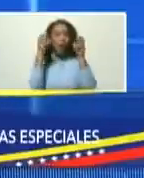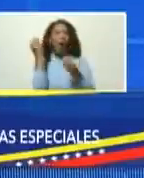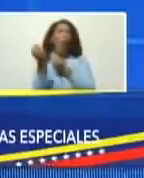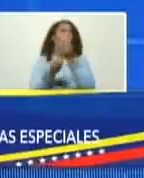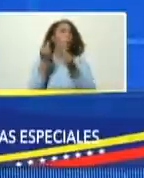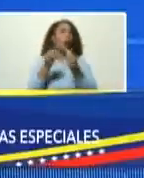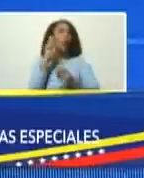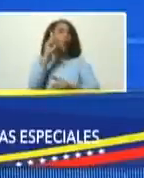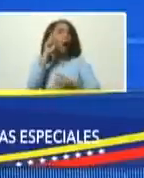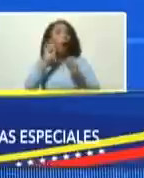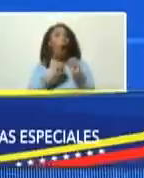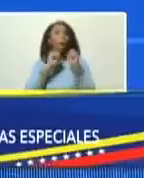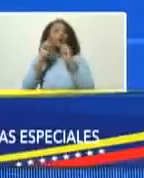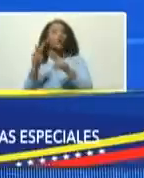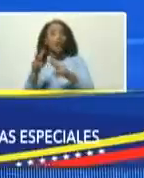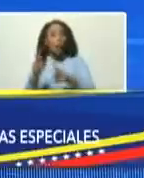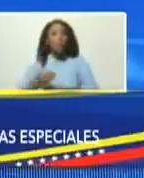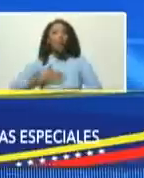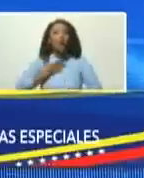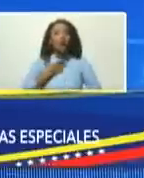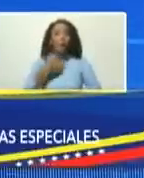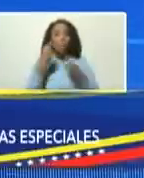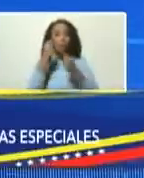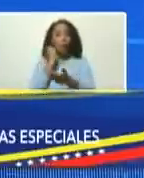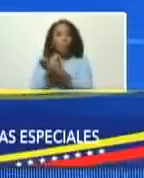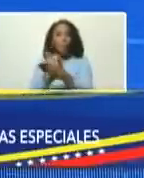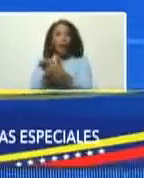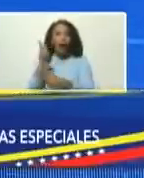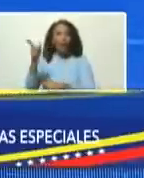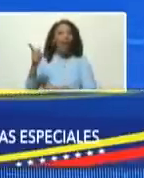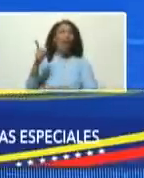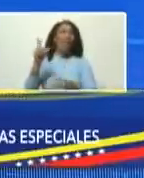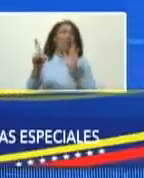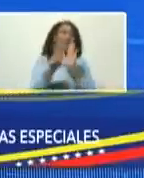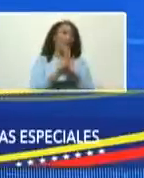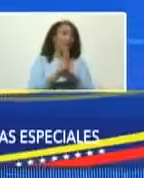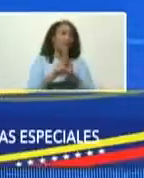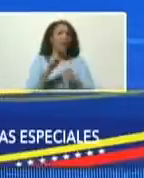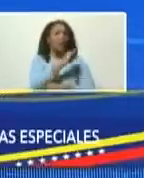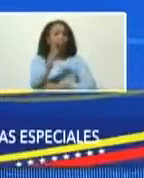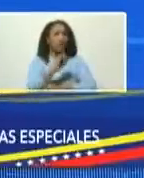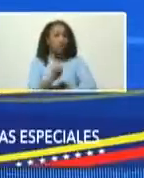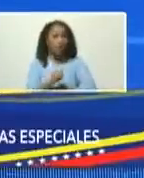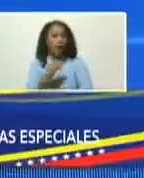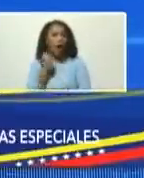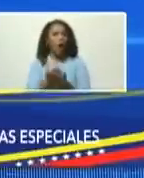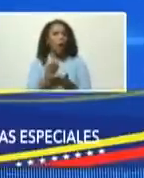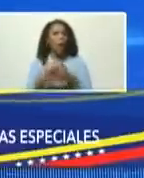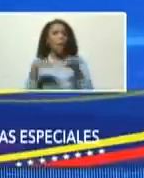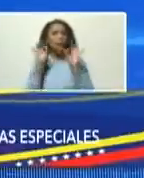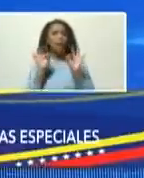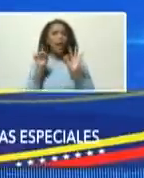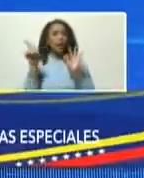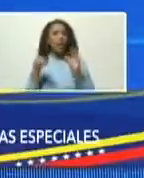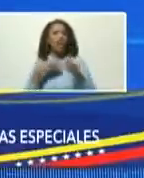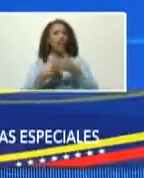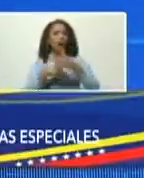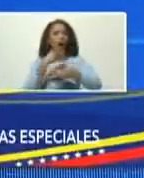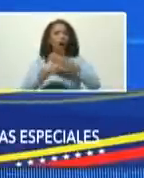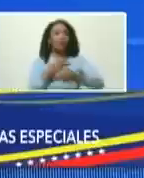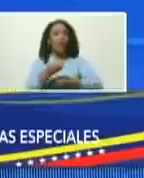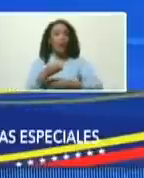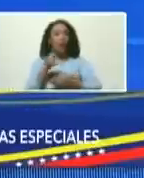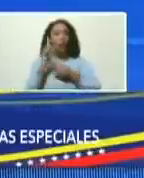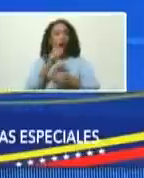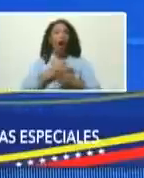una opción válida para invertir. Esta Ley de Zonas Económicas Especiales va a ser igualmente una